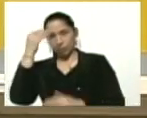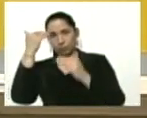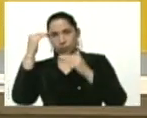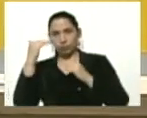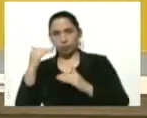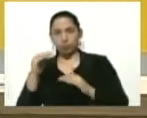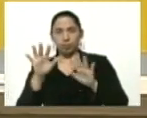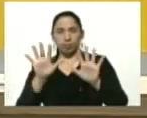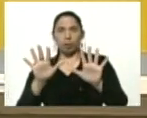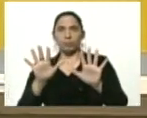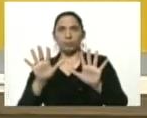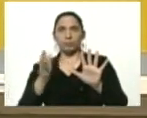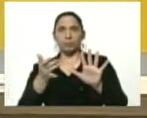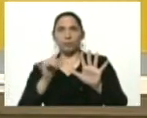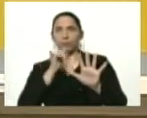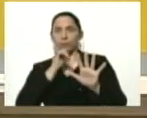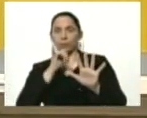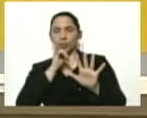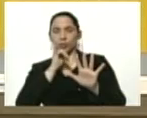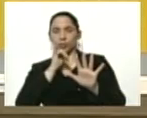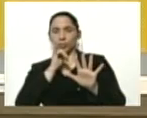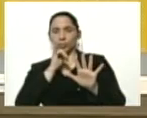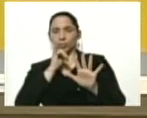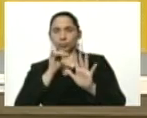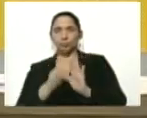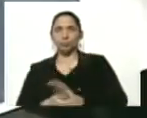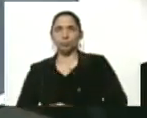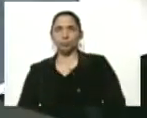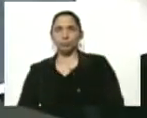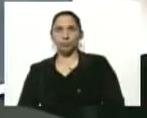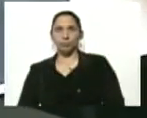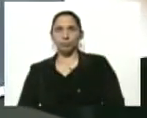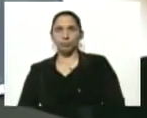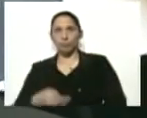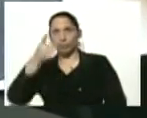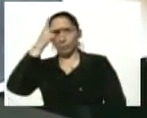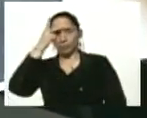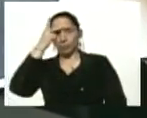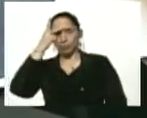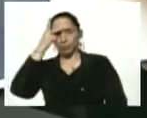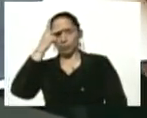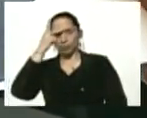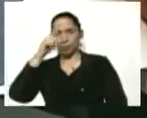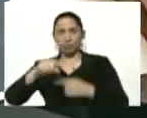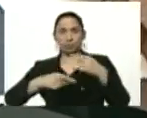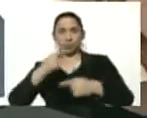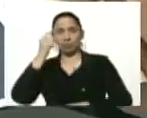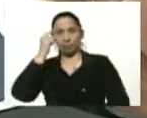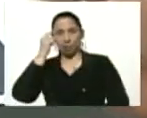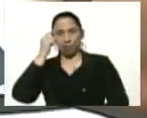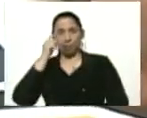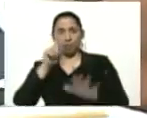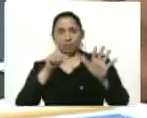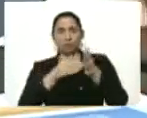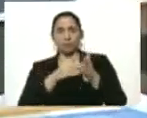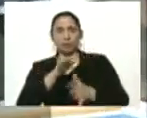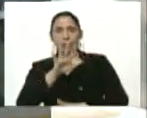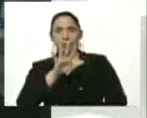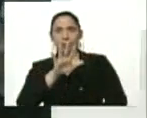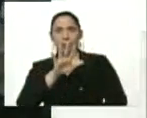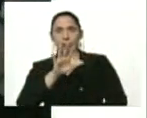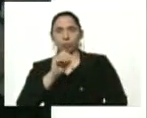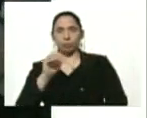aquí hay una noticia de la agencia Reuters Perú registra récord diario de seis mil quinientos seis